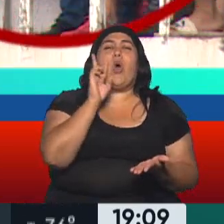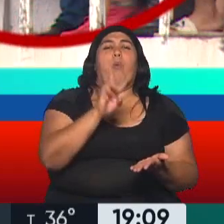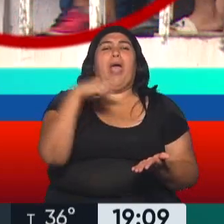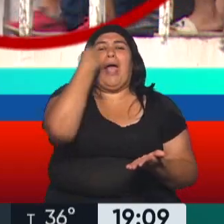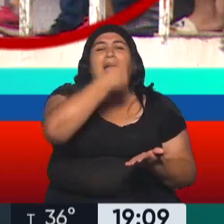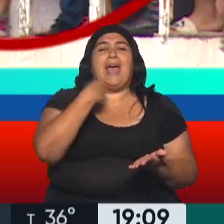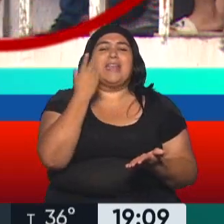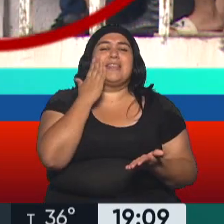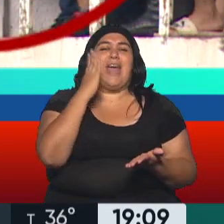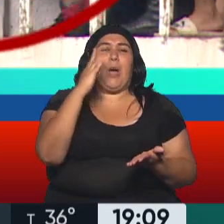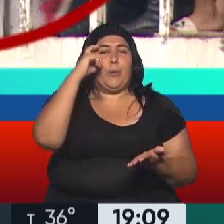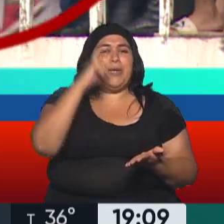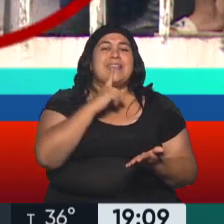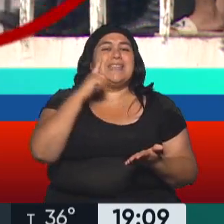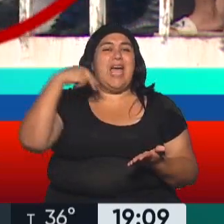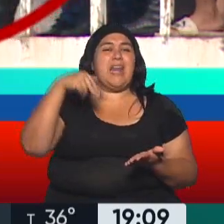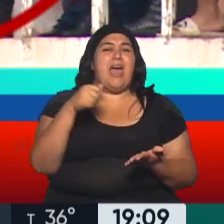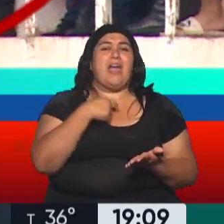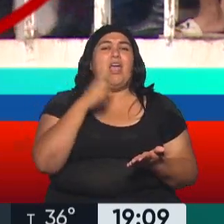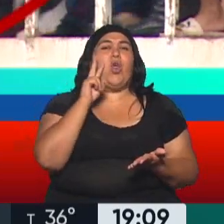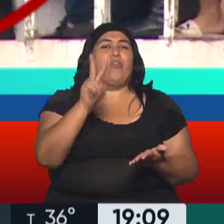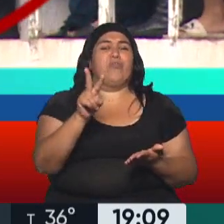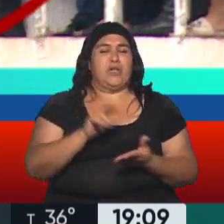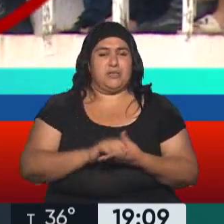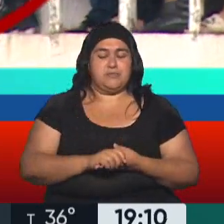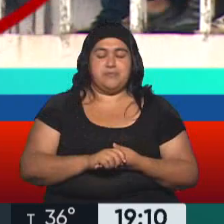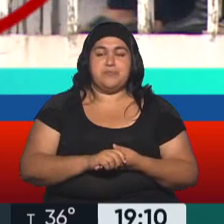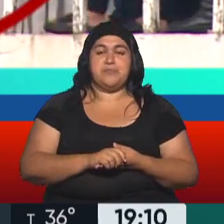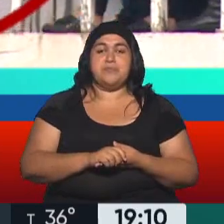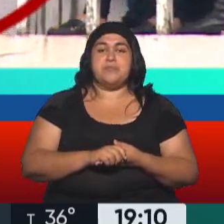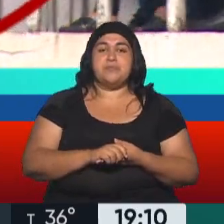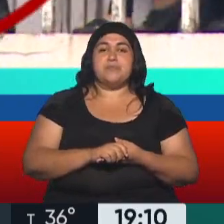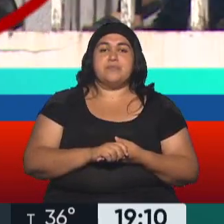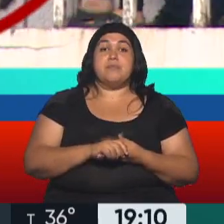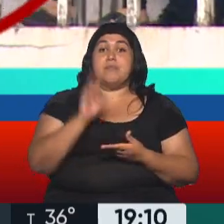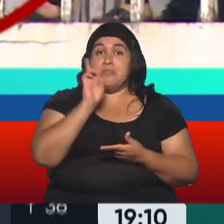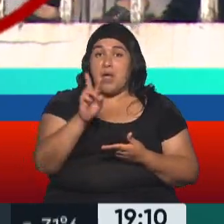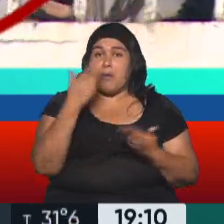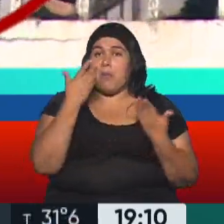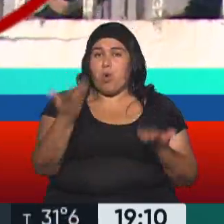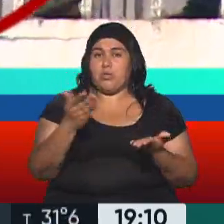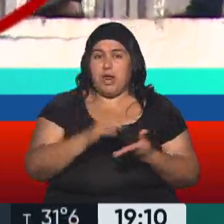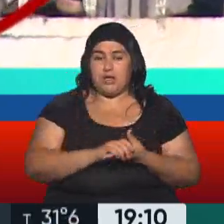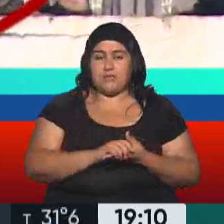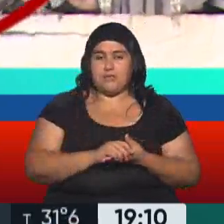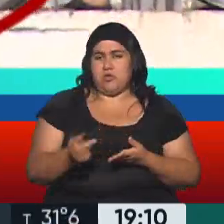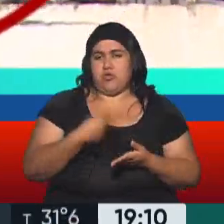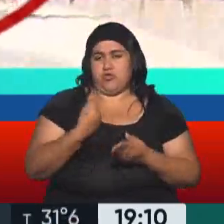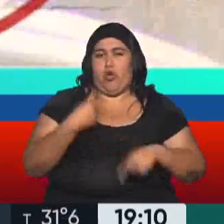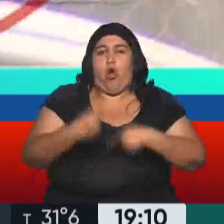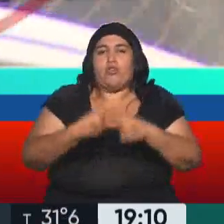Betiana, que yo la tengo acá a la espalda, eh, en la pantalla, a ver si la podemos mostrar. Mientras seguimos